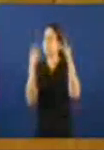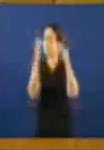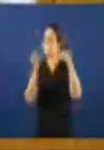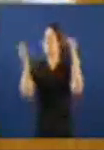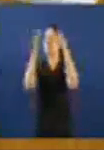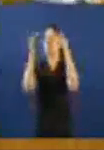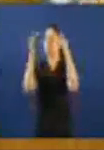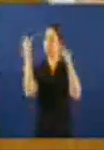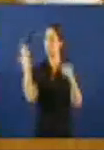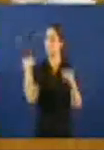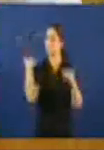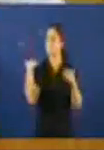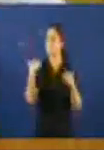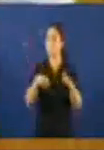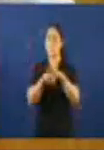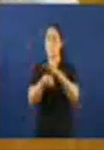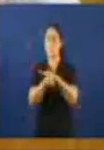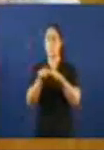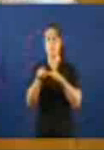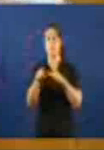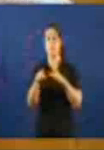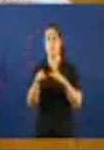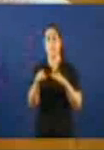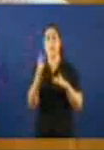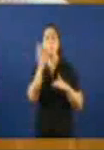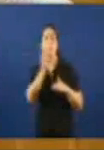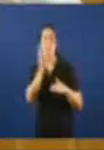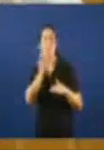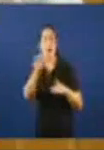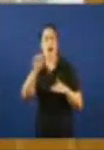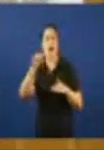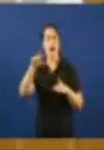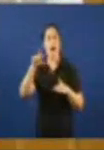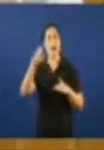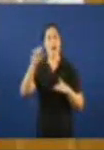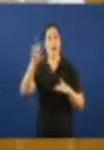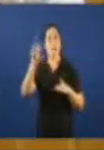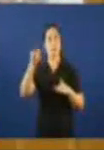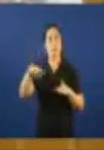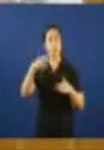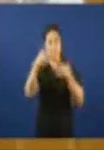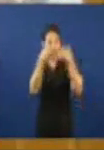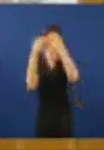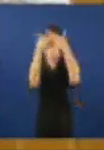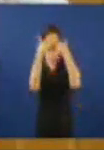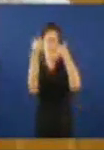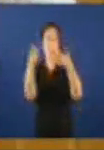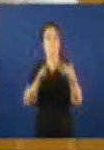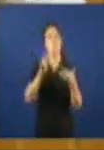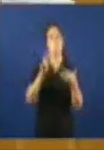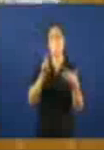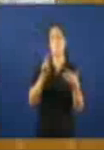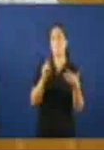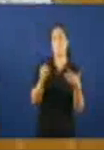norteamericanos sobre os procesos al Capone ou aos membros da mafia del Padrino. Os abogados aqueles